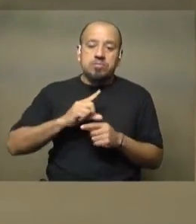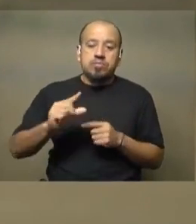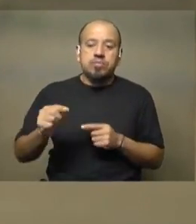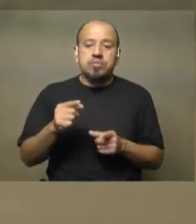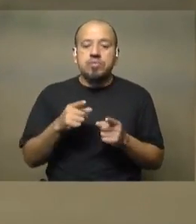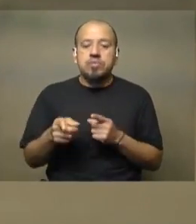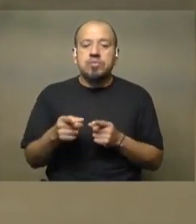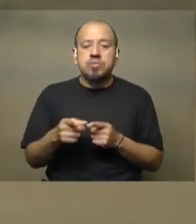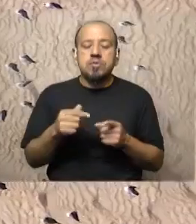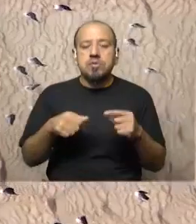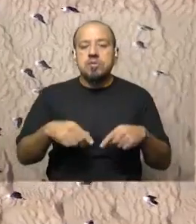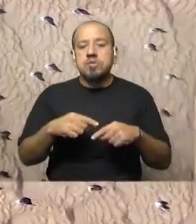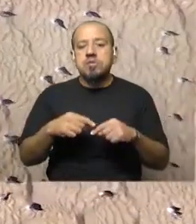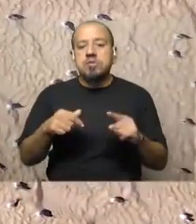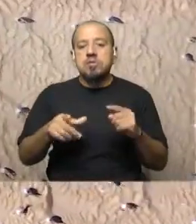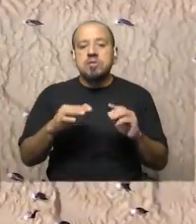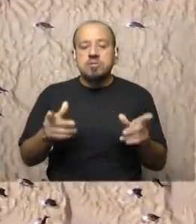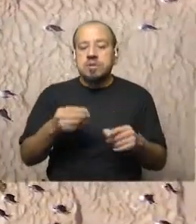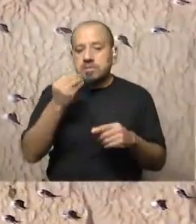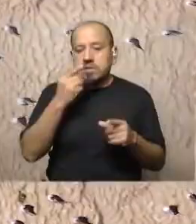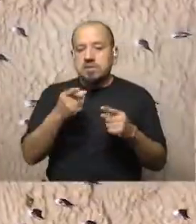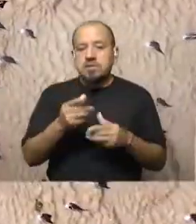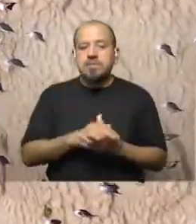la orilla de la laguna para alimentarse.